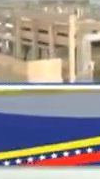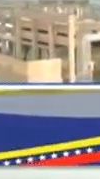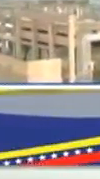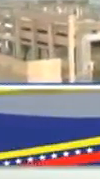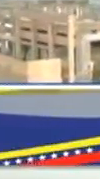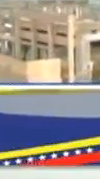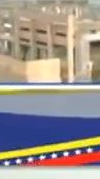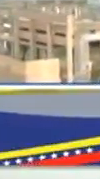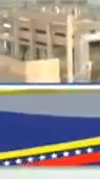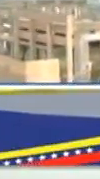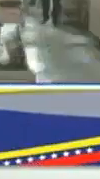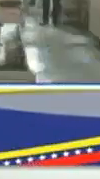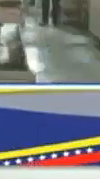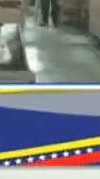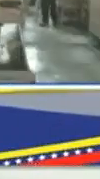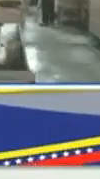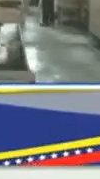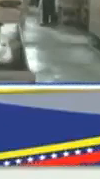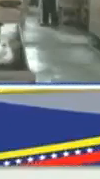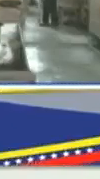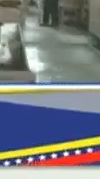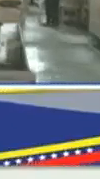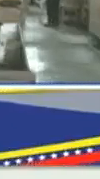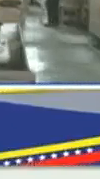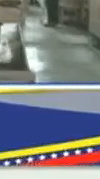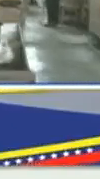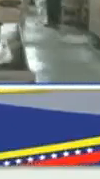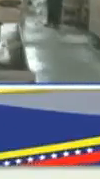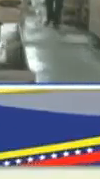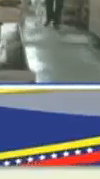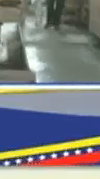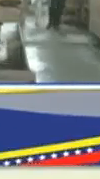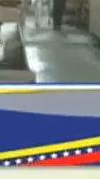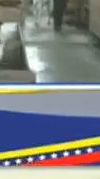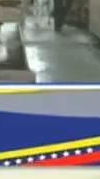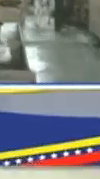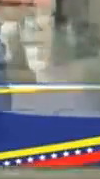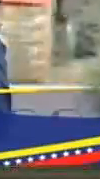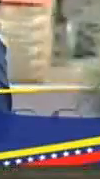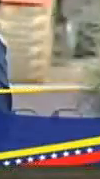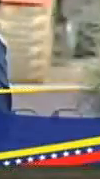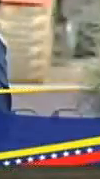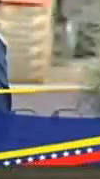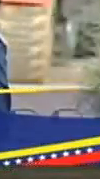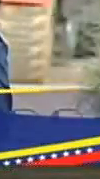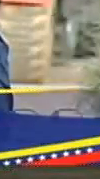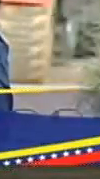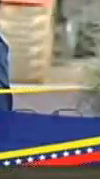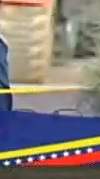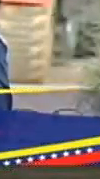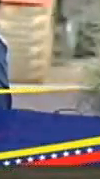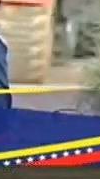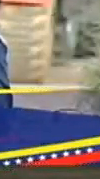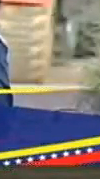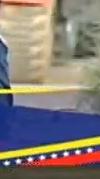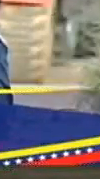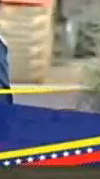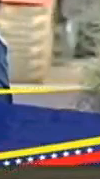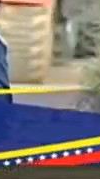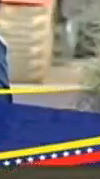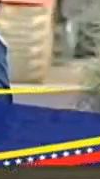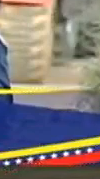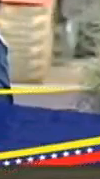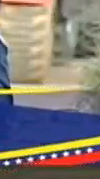diputado que no solo está legislando, haciendo leyes, sino que está produciendo. Así debe ser la combinación